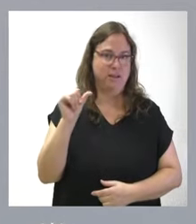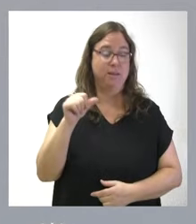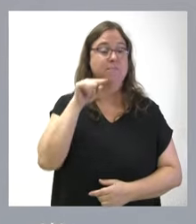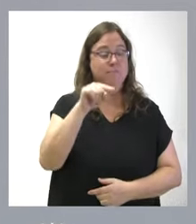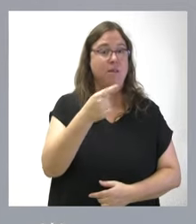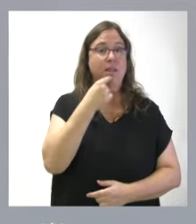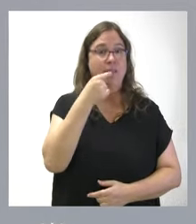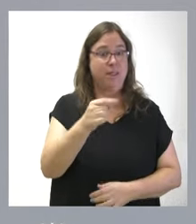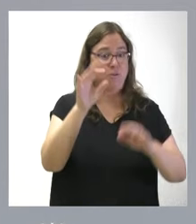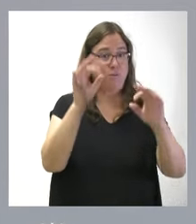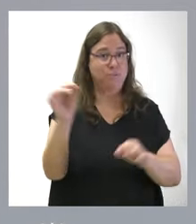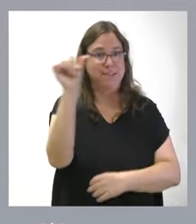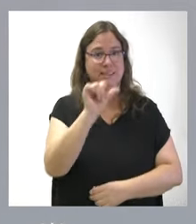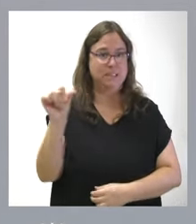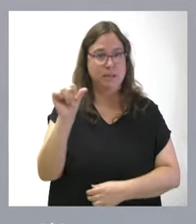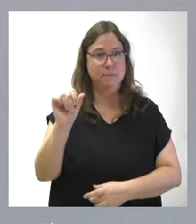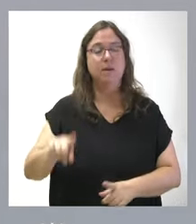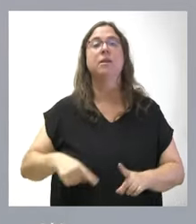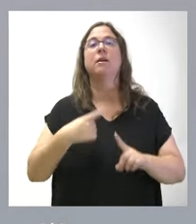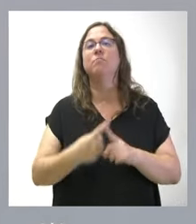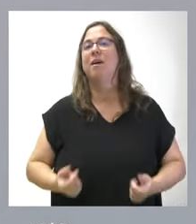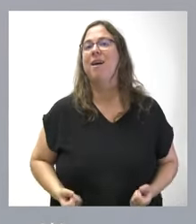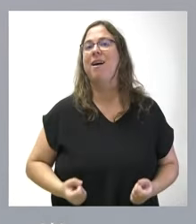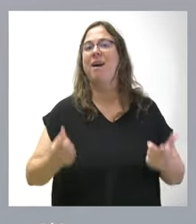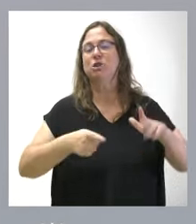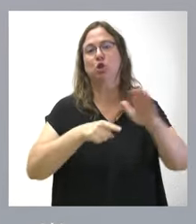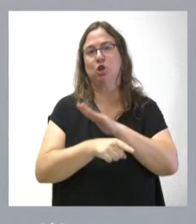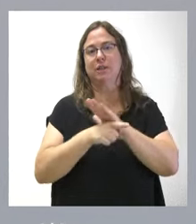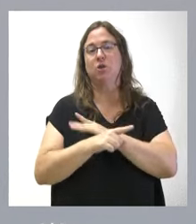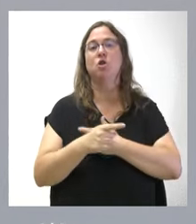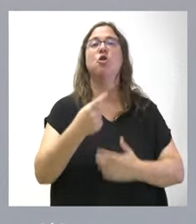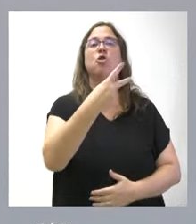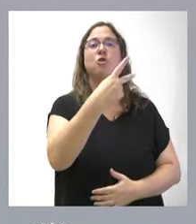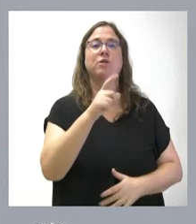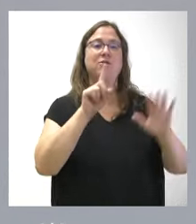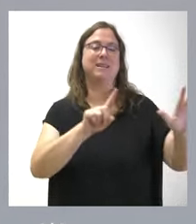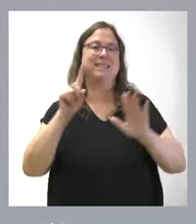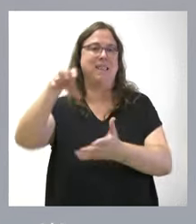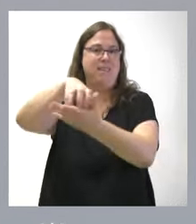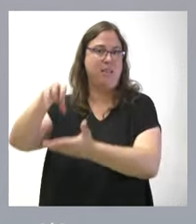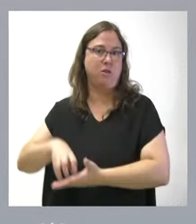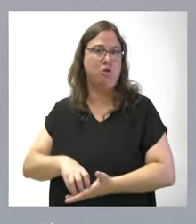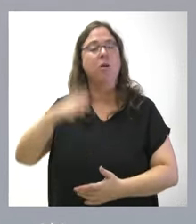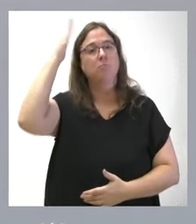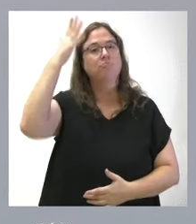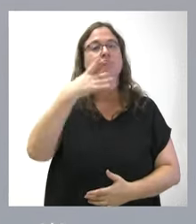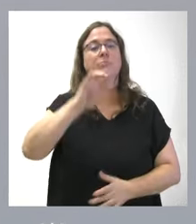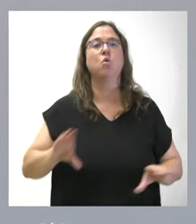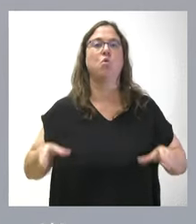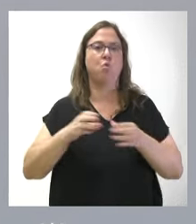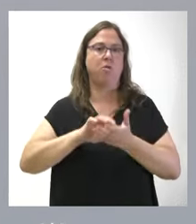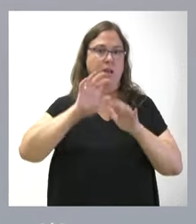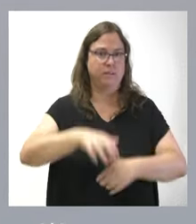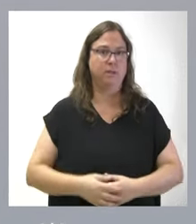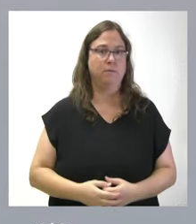les indico en esta semana y lo que es el coste en la gestión de los 176 centros cuya titularidad corresponde a la Junta de Castilla y